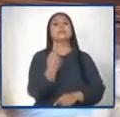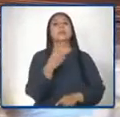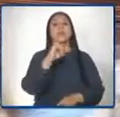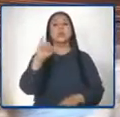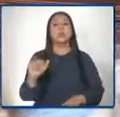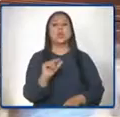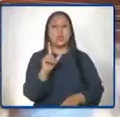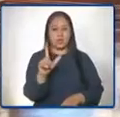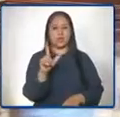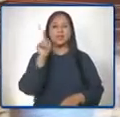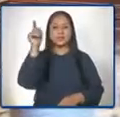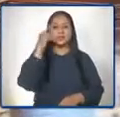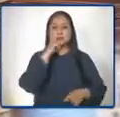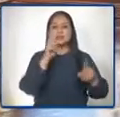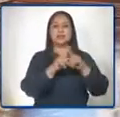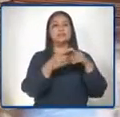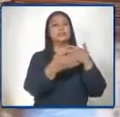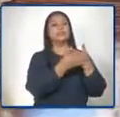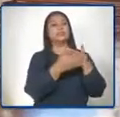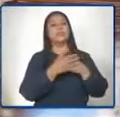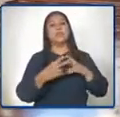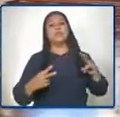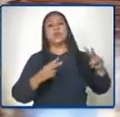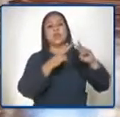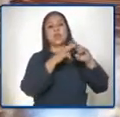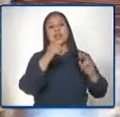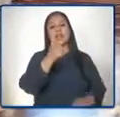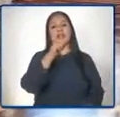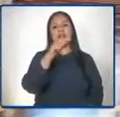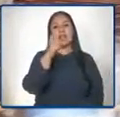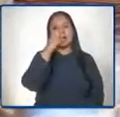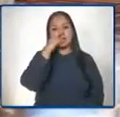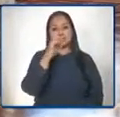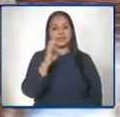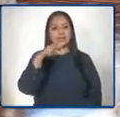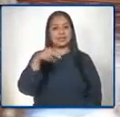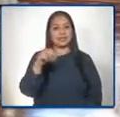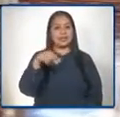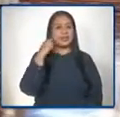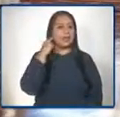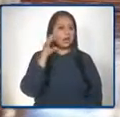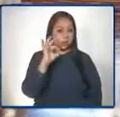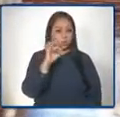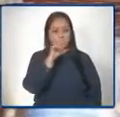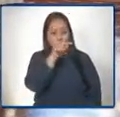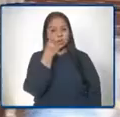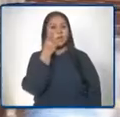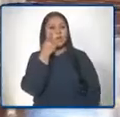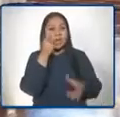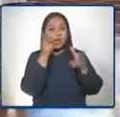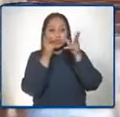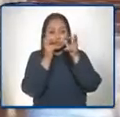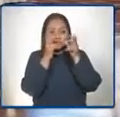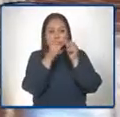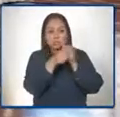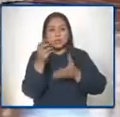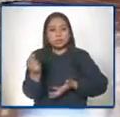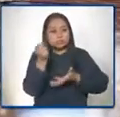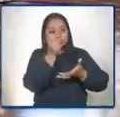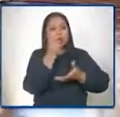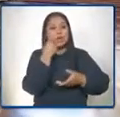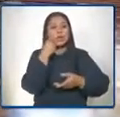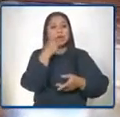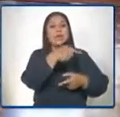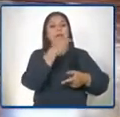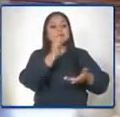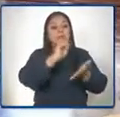en las faldas del volcán Acatenango, monitoreando la entrega de los trabajos que los niños realizan en